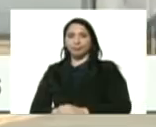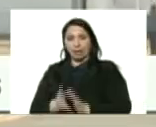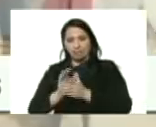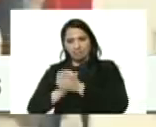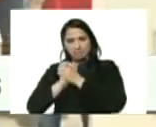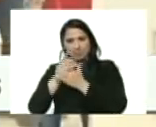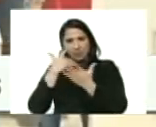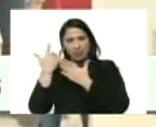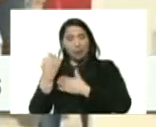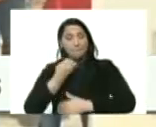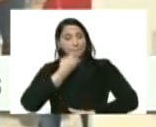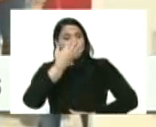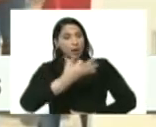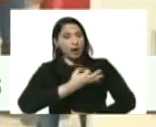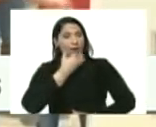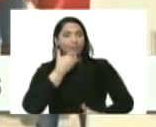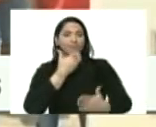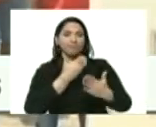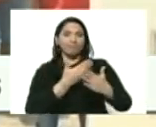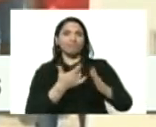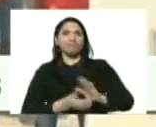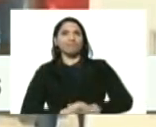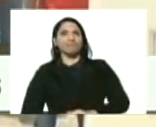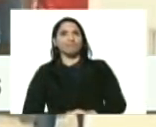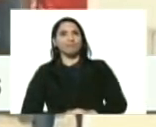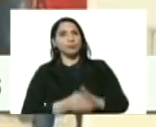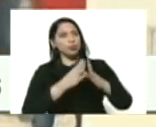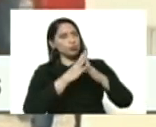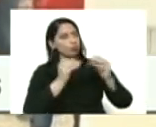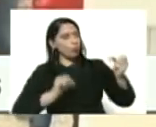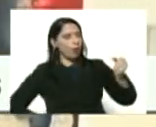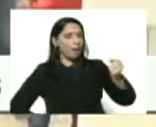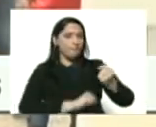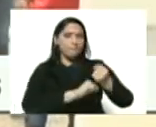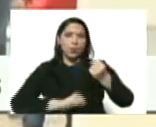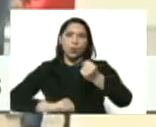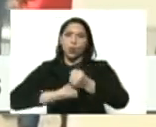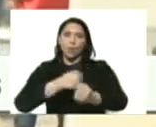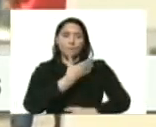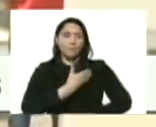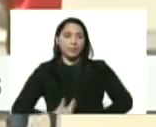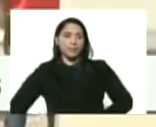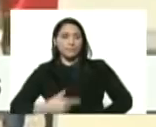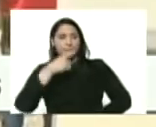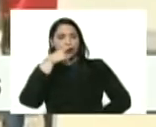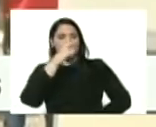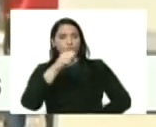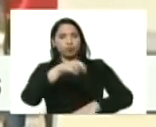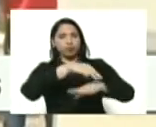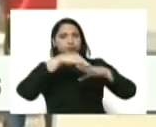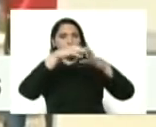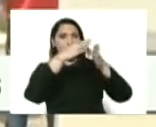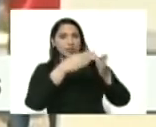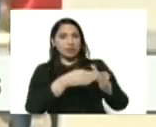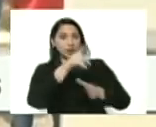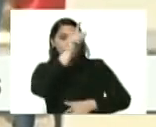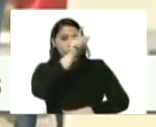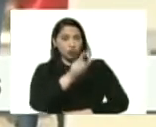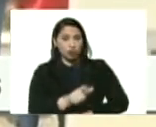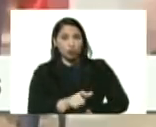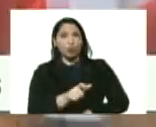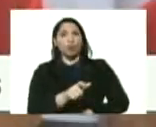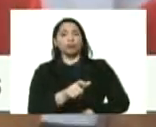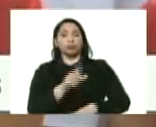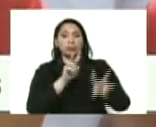Bueno, buenas tardes agradecida por todo su apoyo al presidente Maduro, al ministro Villarruel, a usted